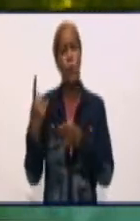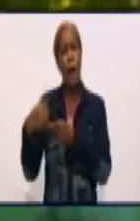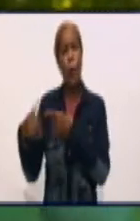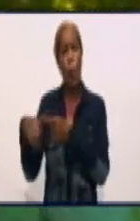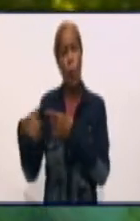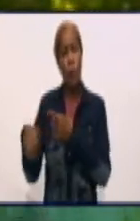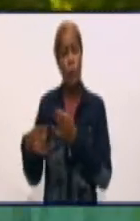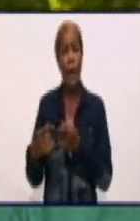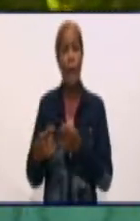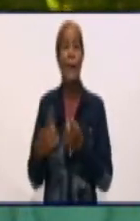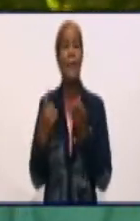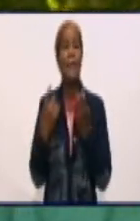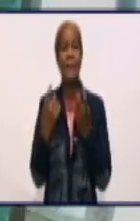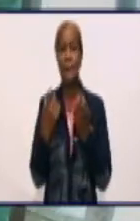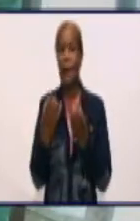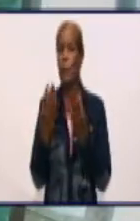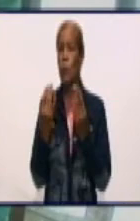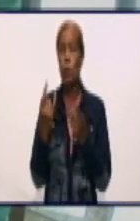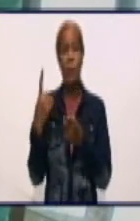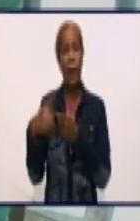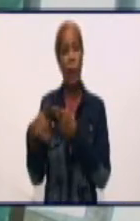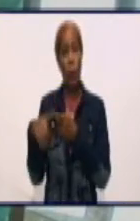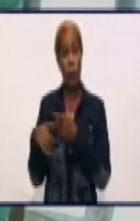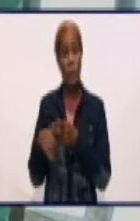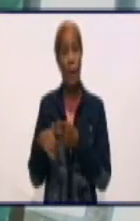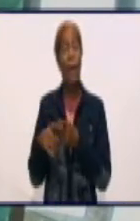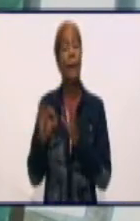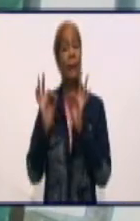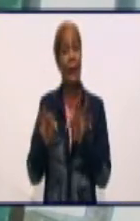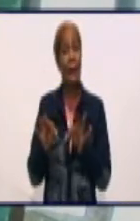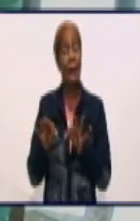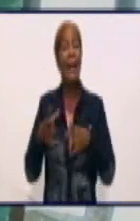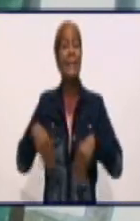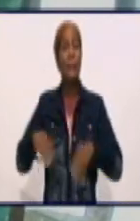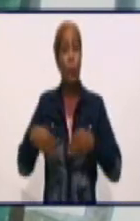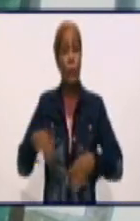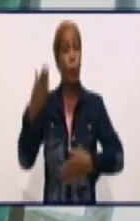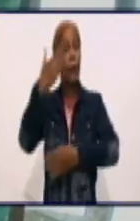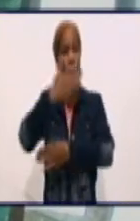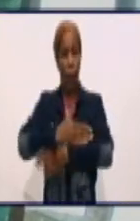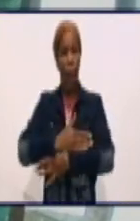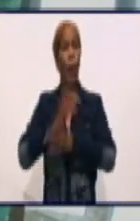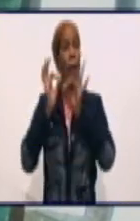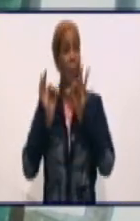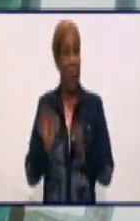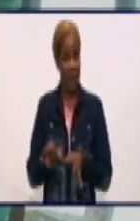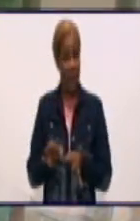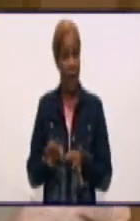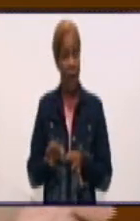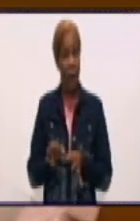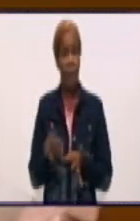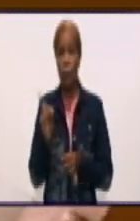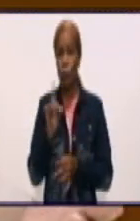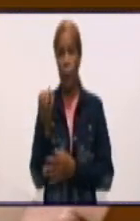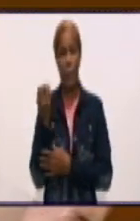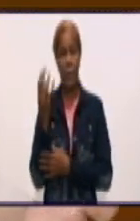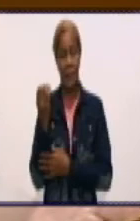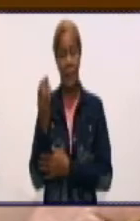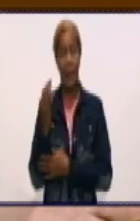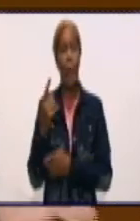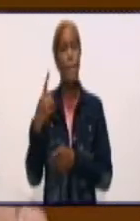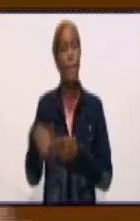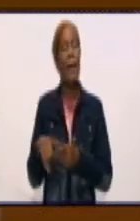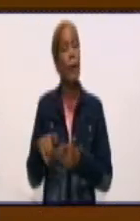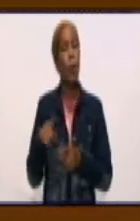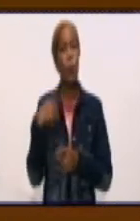Y realmente la afectación del bloqueo es cierta, es real. Lo que por supuesto, ¿qué se le pone? Corazón, amor.